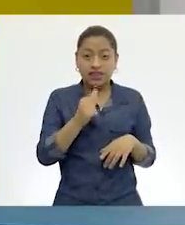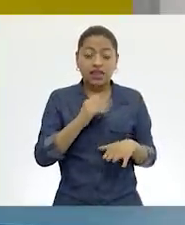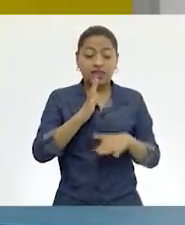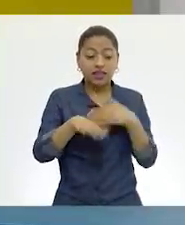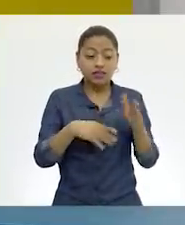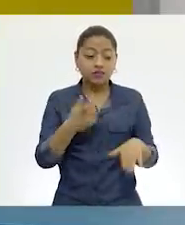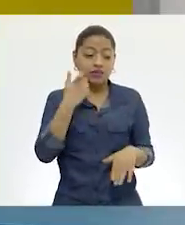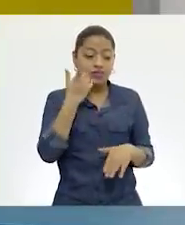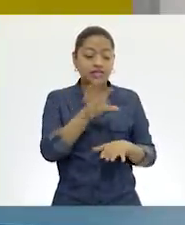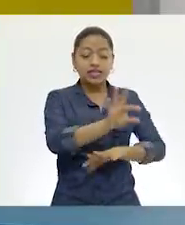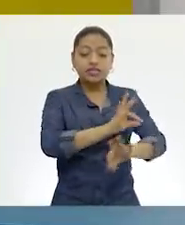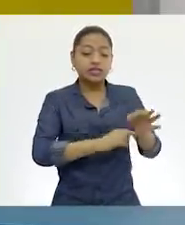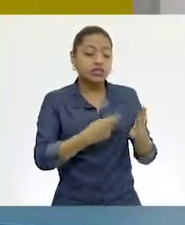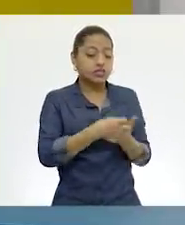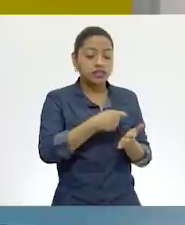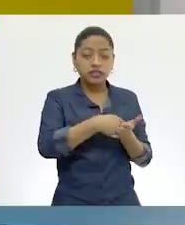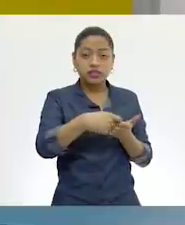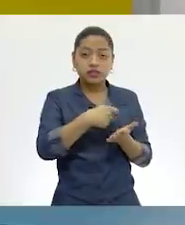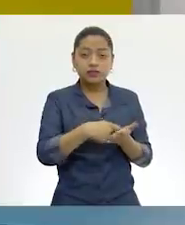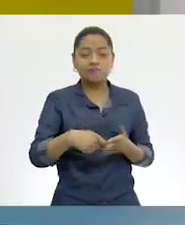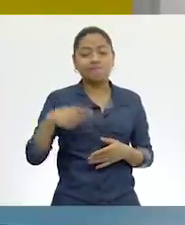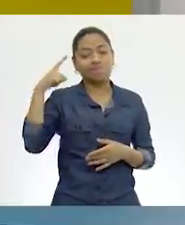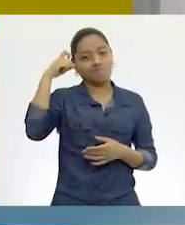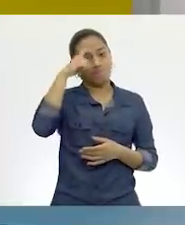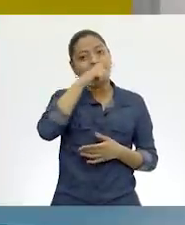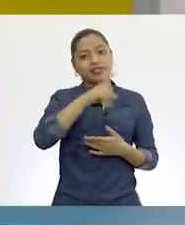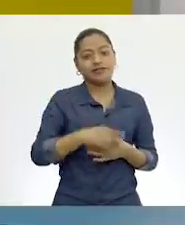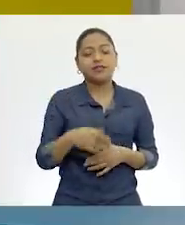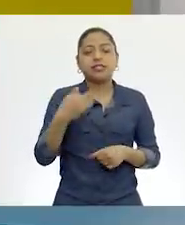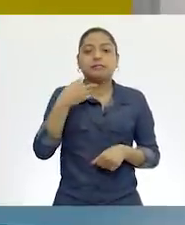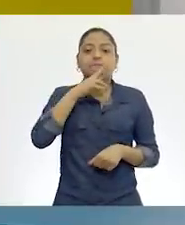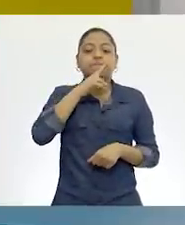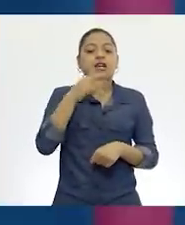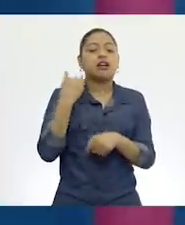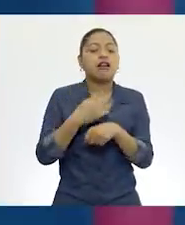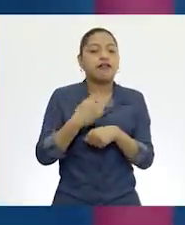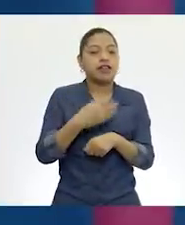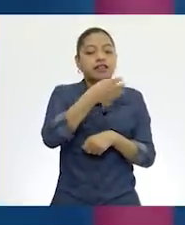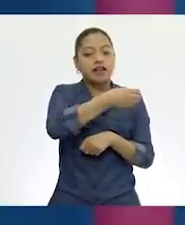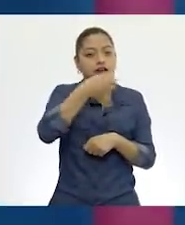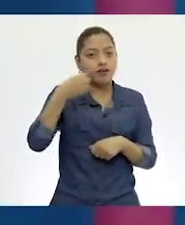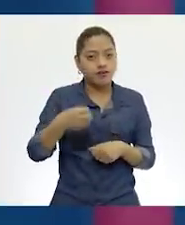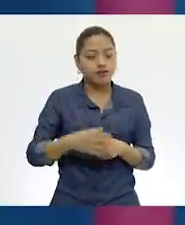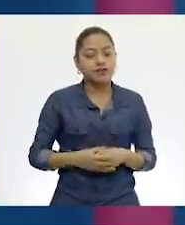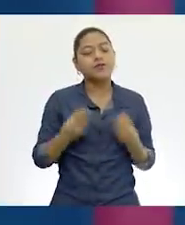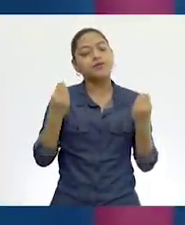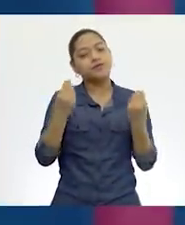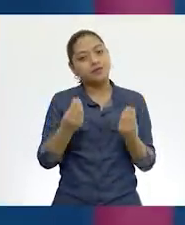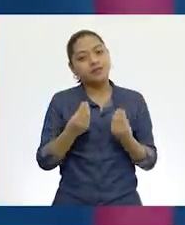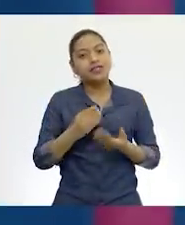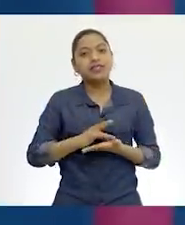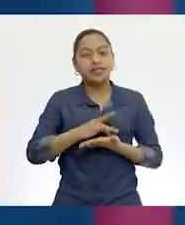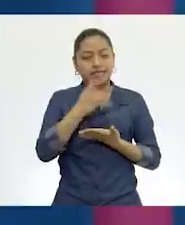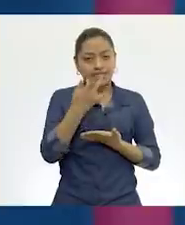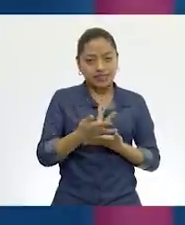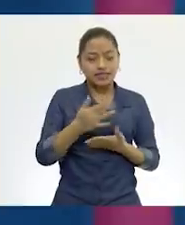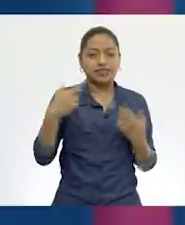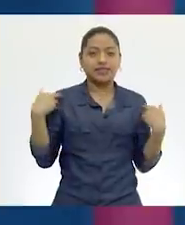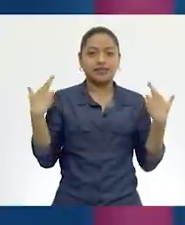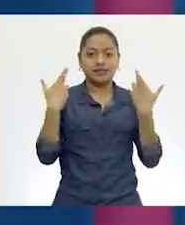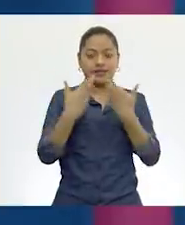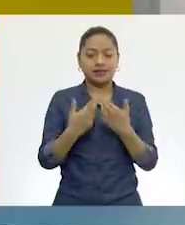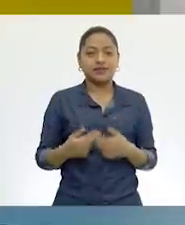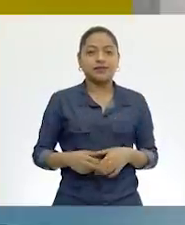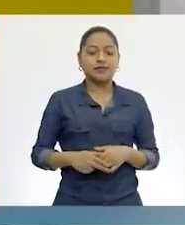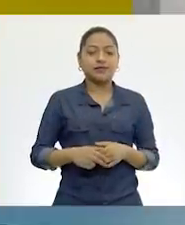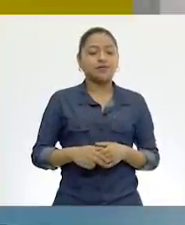versión final de tu reportaje, te va a costar mucho trabajo. Así es. Pues, Maestra Gaby, como siempre, muchas gracias.